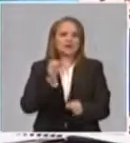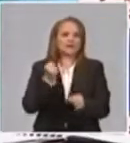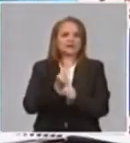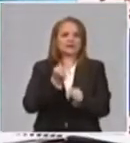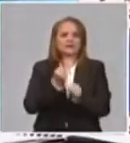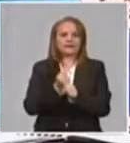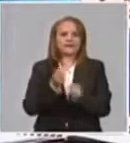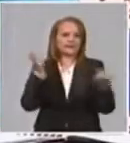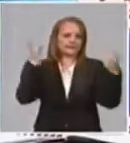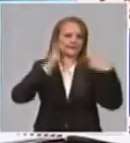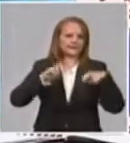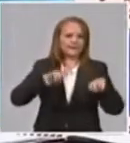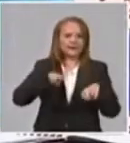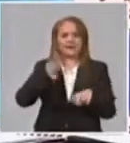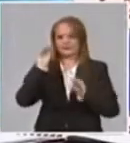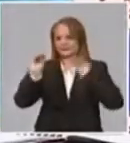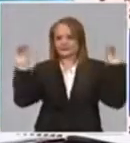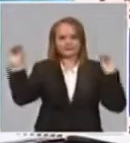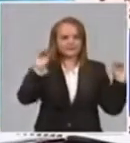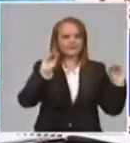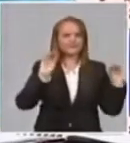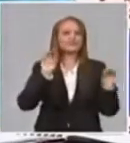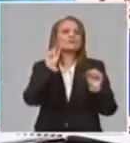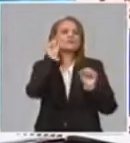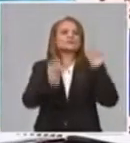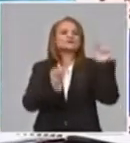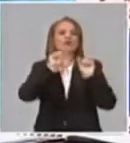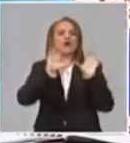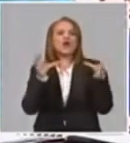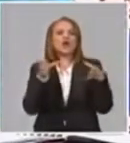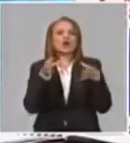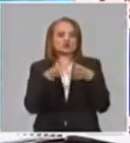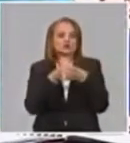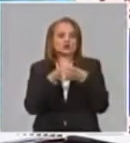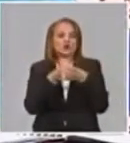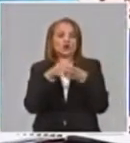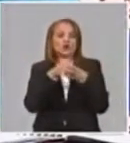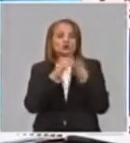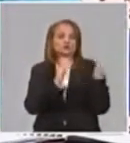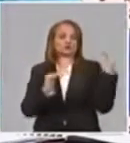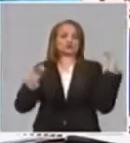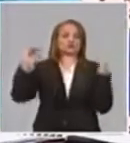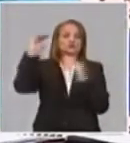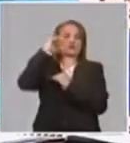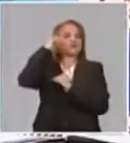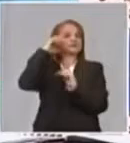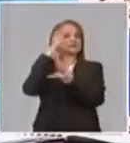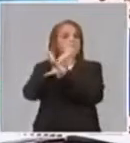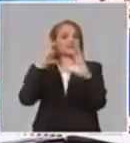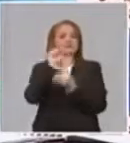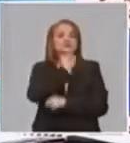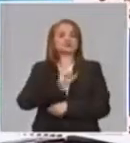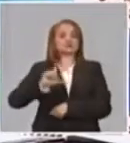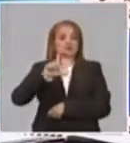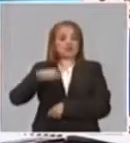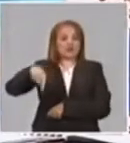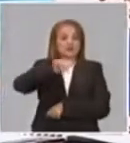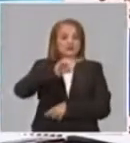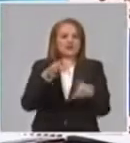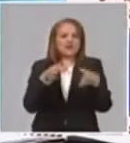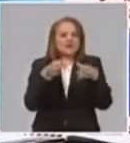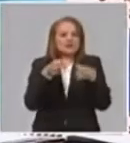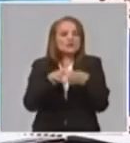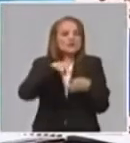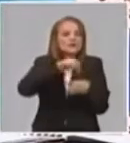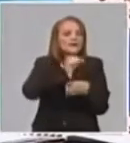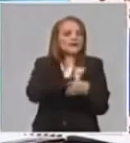pues, convocamos de inmediato al Consejo Superior de Ciencias Sociales y Humanísticas. Es una forma organizativa que permite